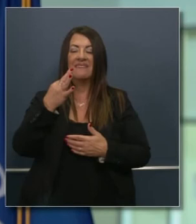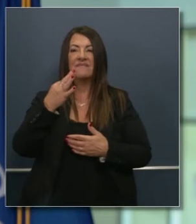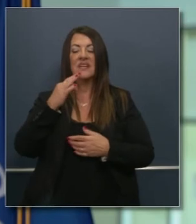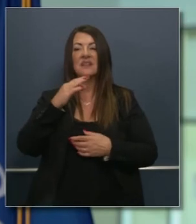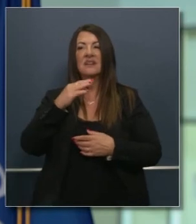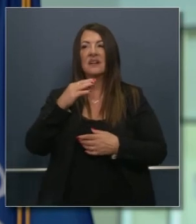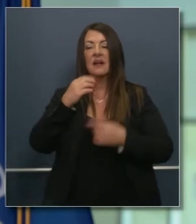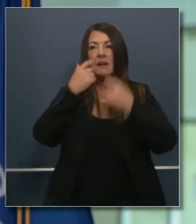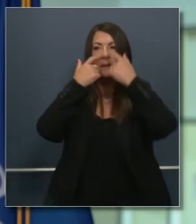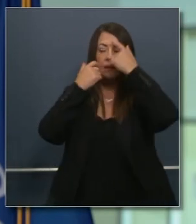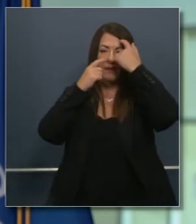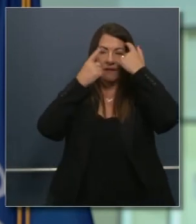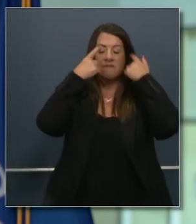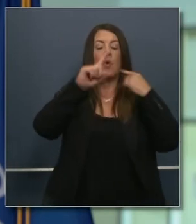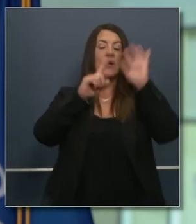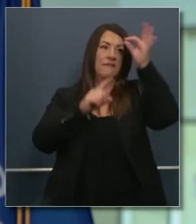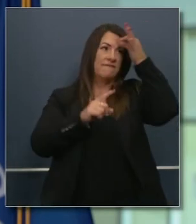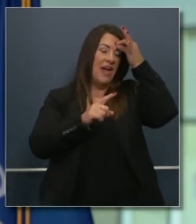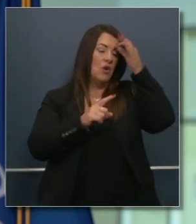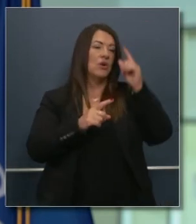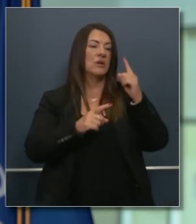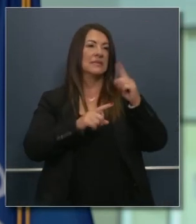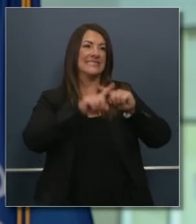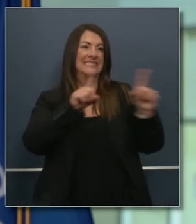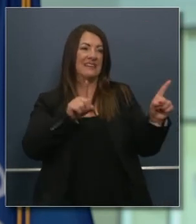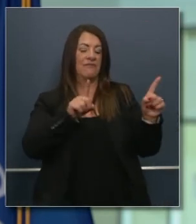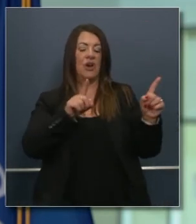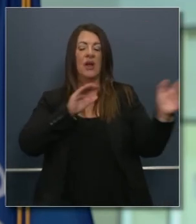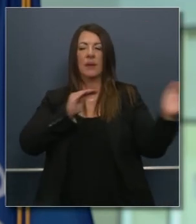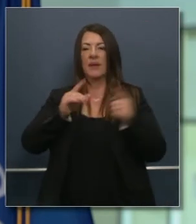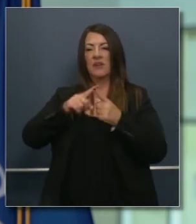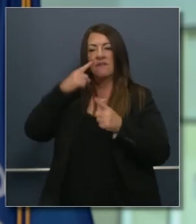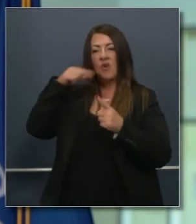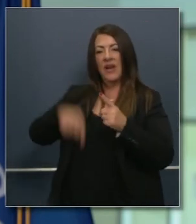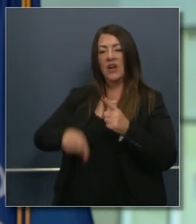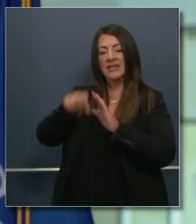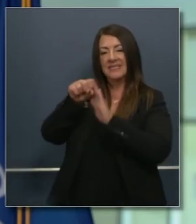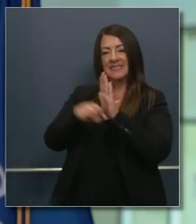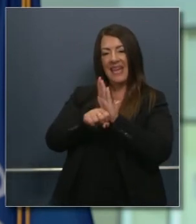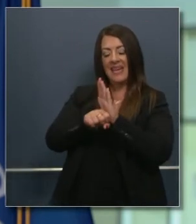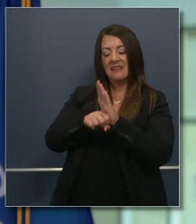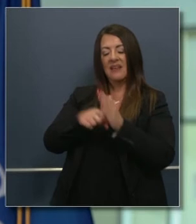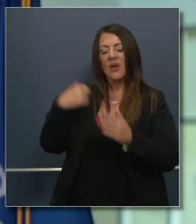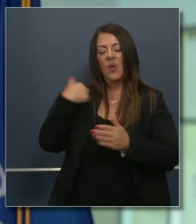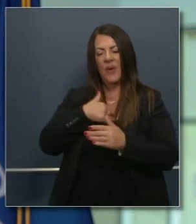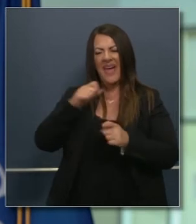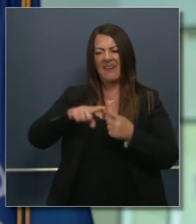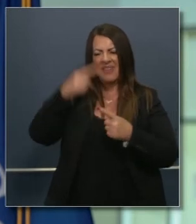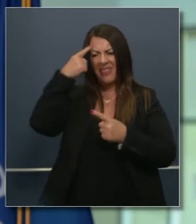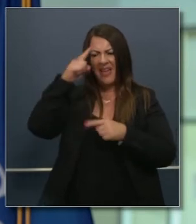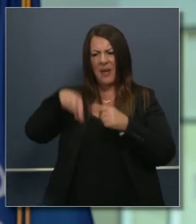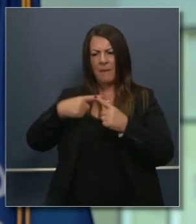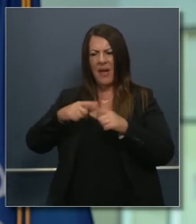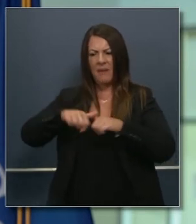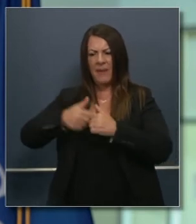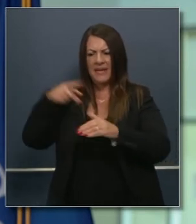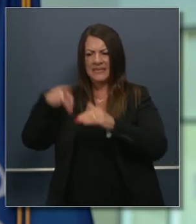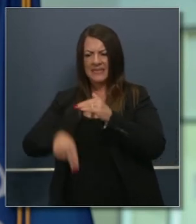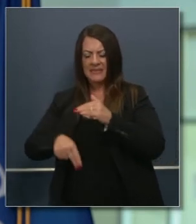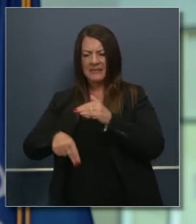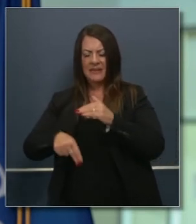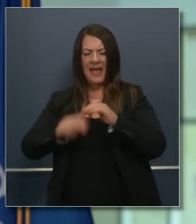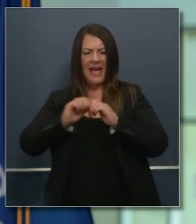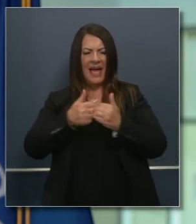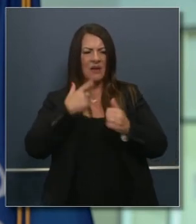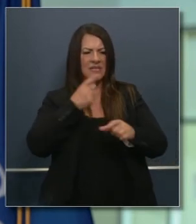asunto que a nivel federal significa algo y nivel estatal significa o local incluso significa algo diferente